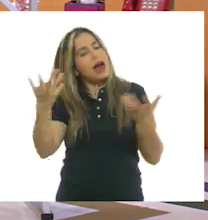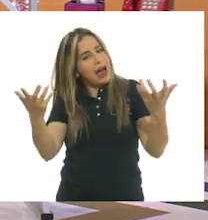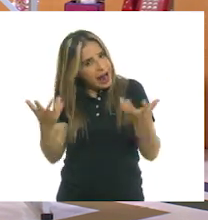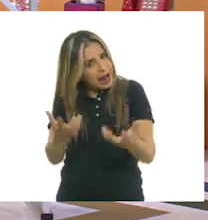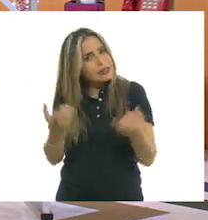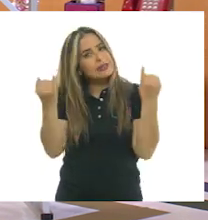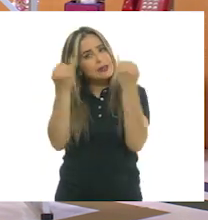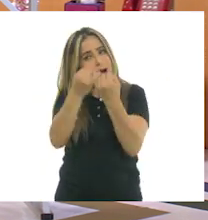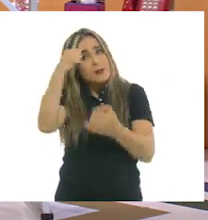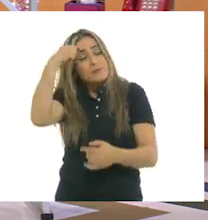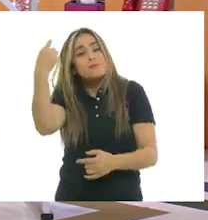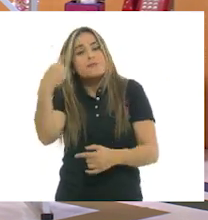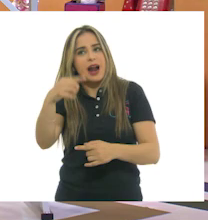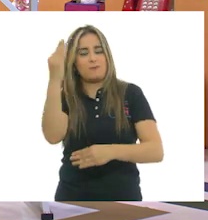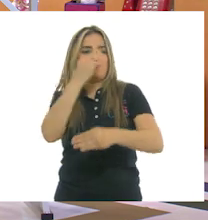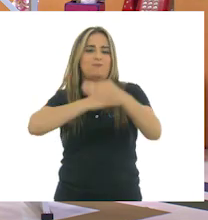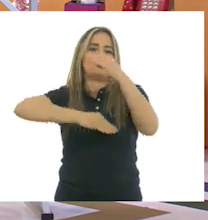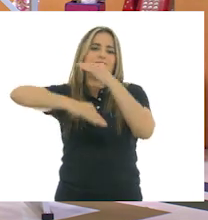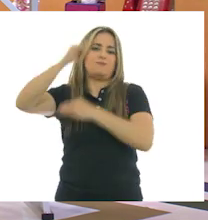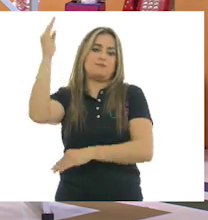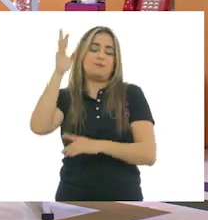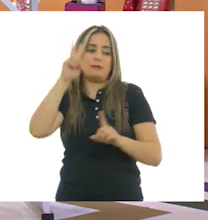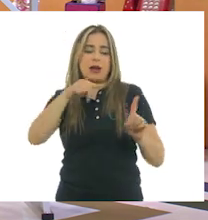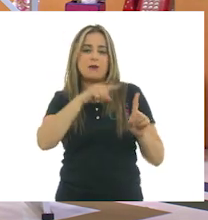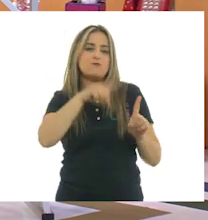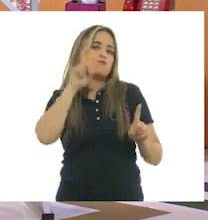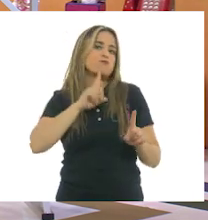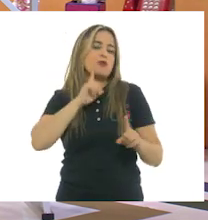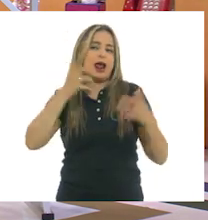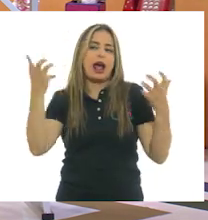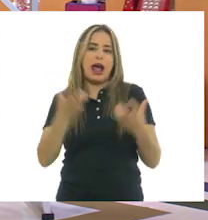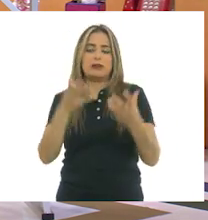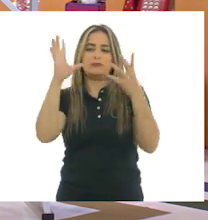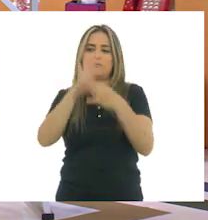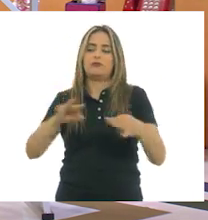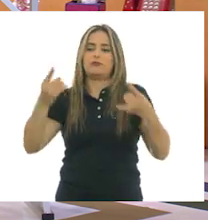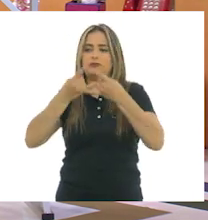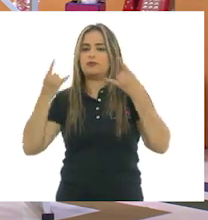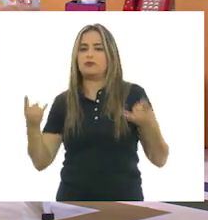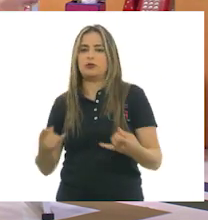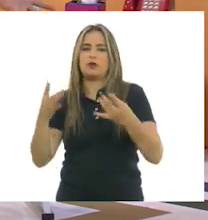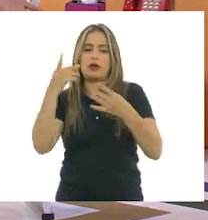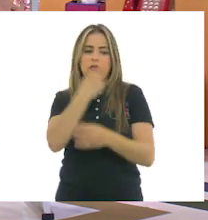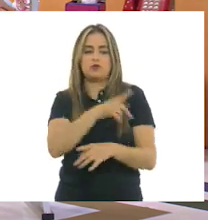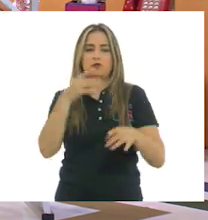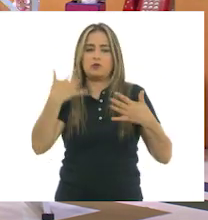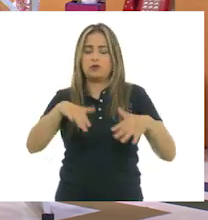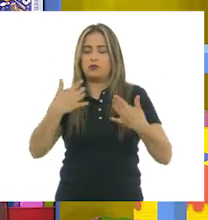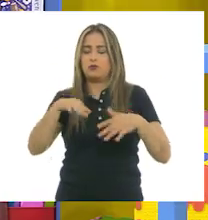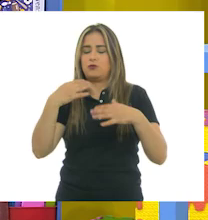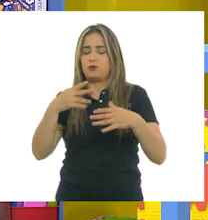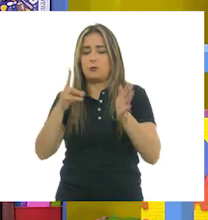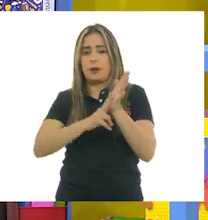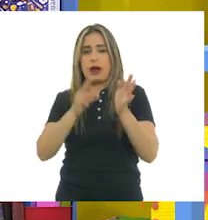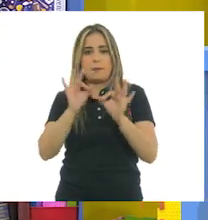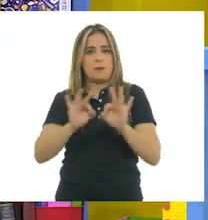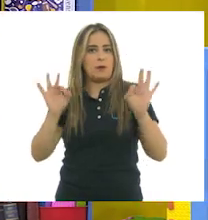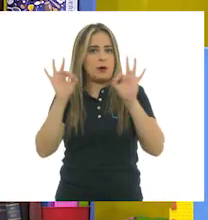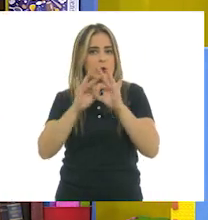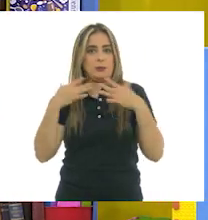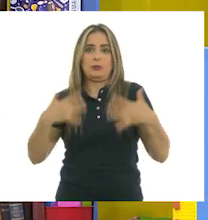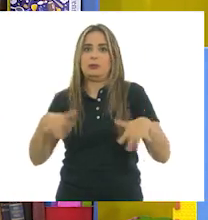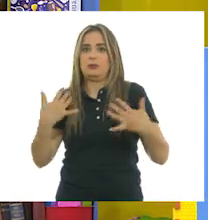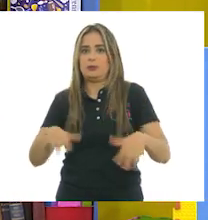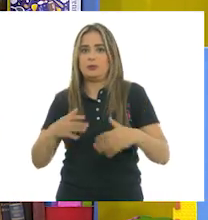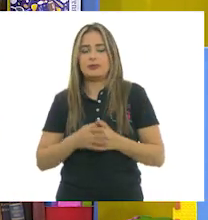prolíficas y que van generando historia, van abriendo brecha para las nuevas generaciones. Así es. Pues